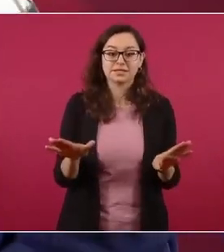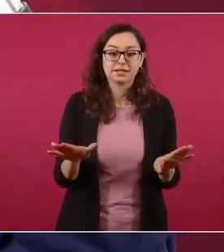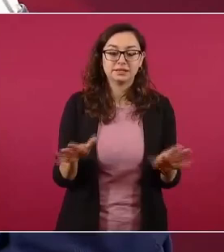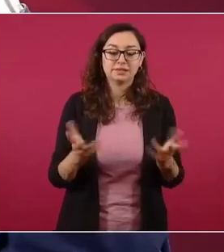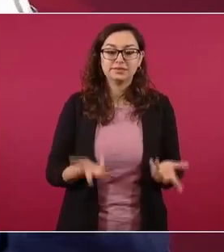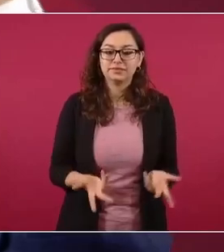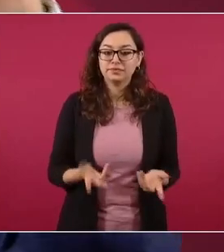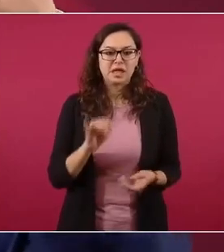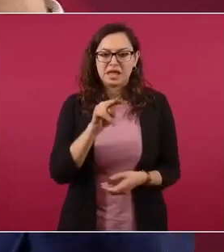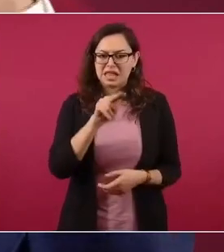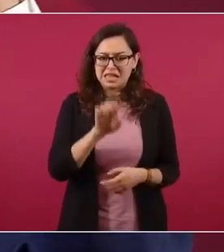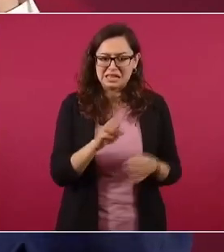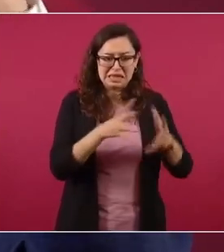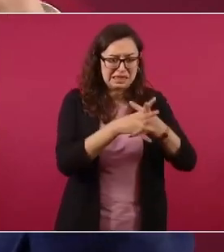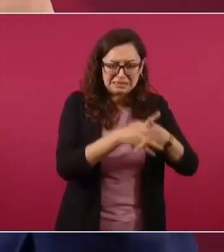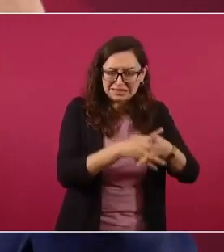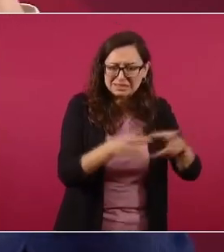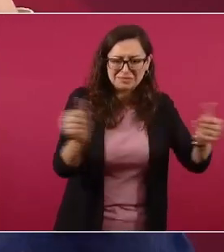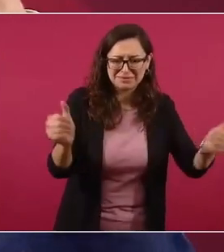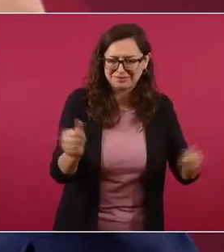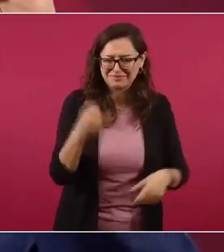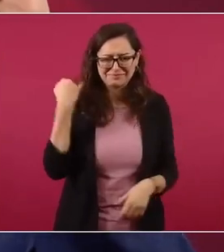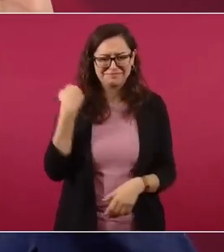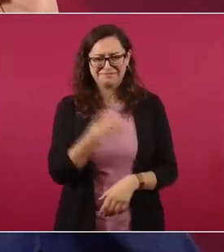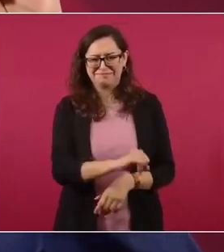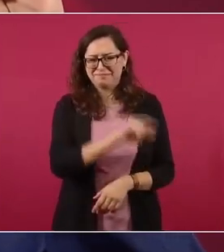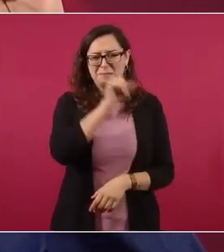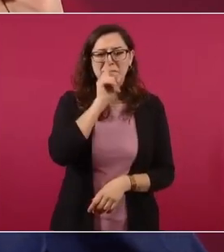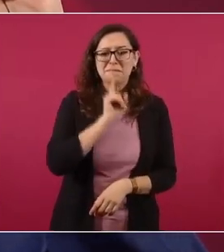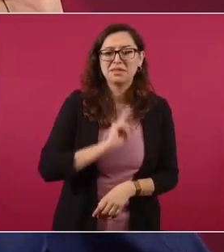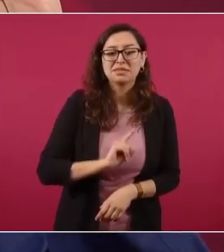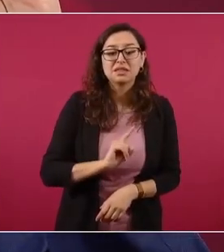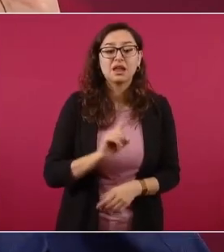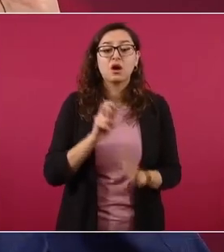desaparecer al INE.